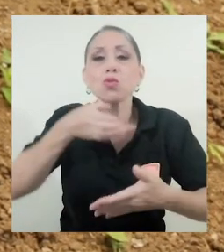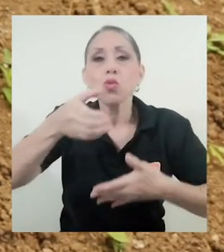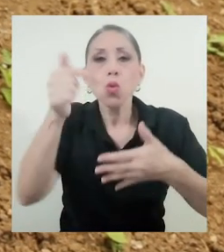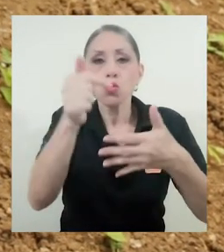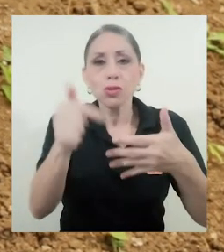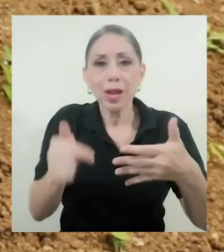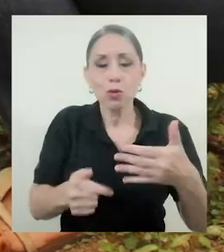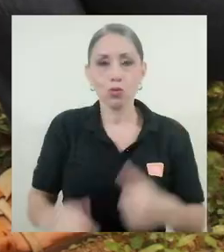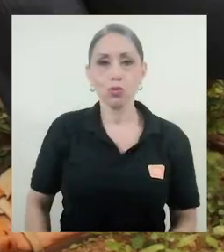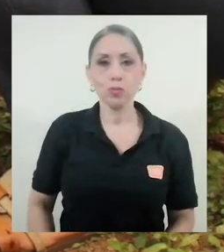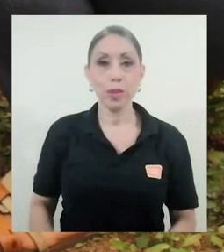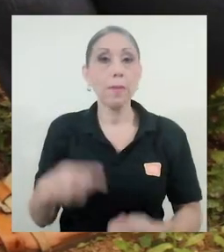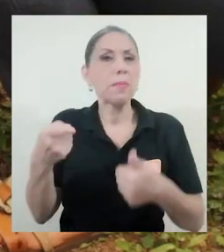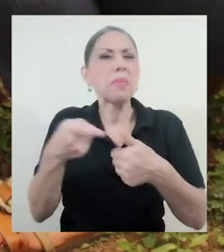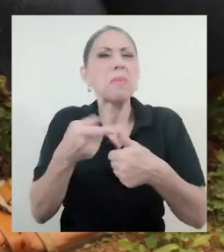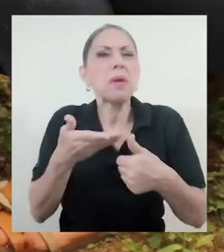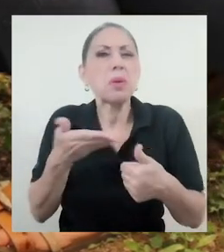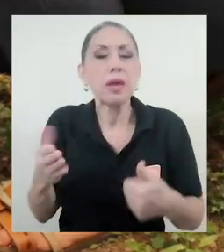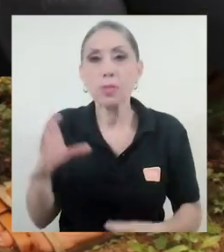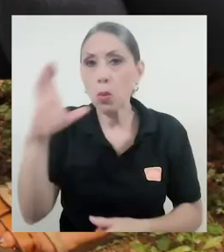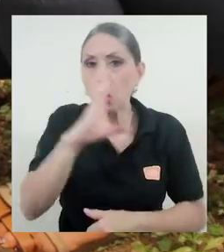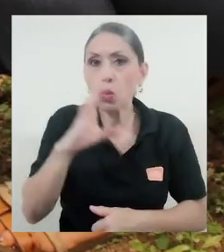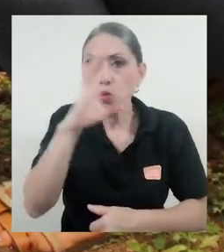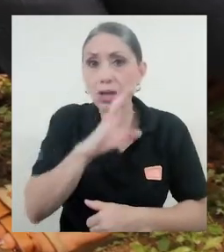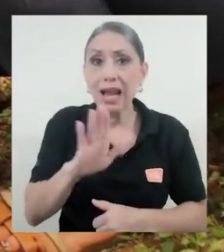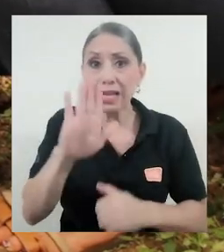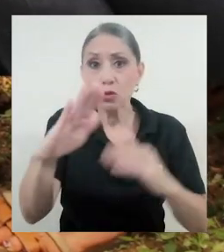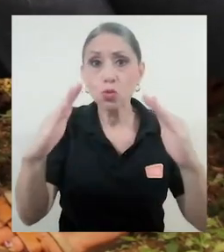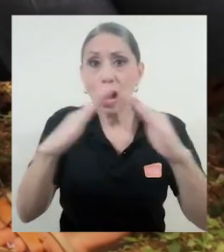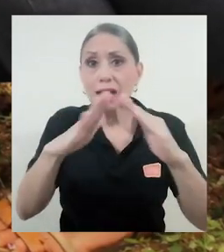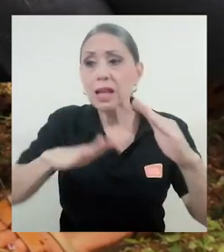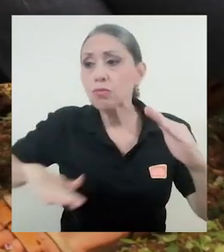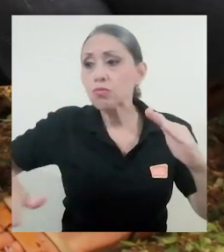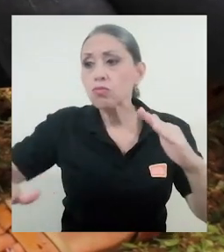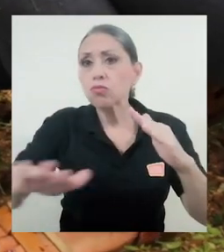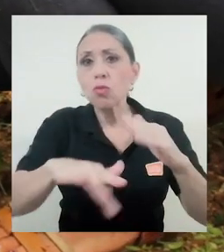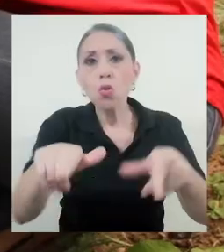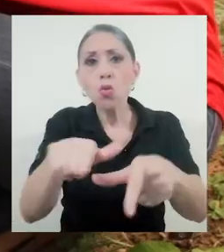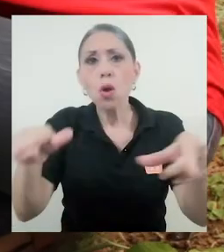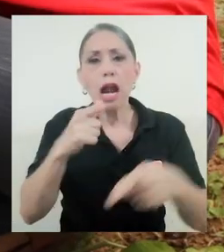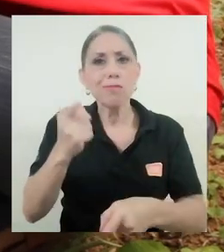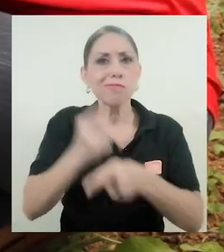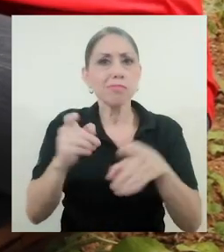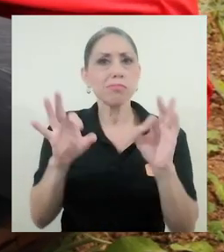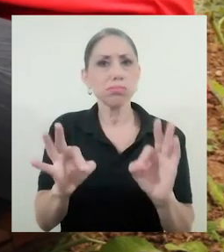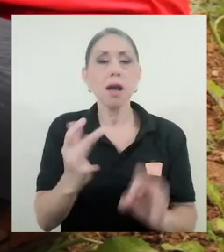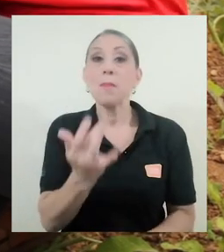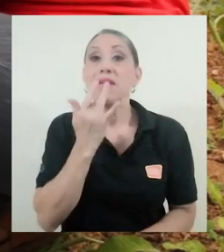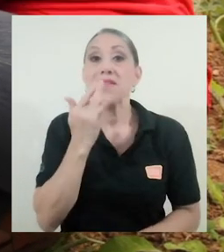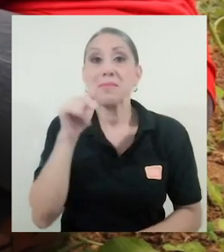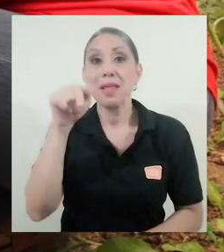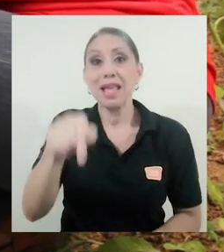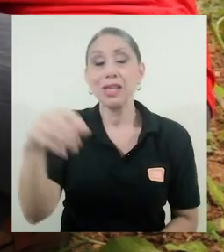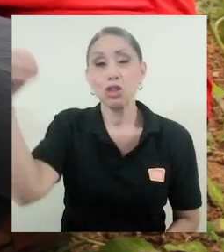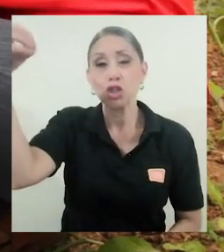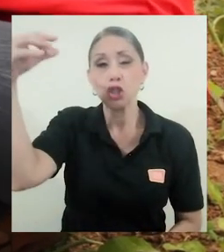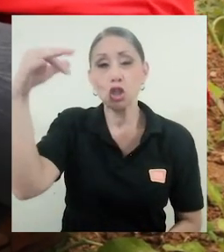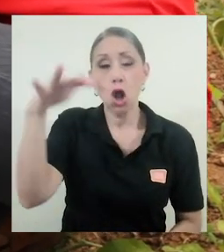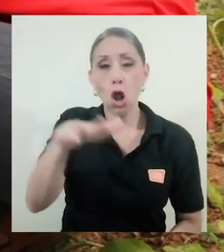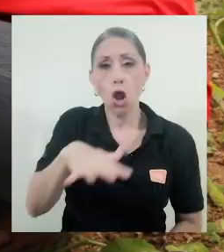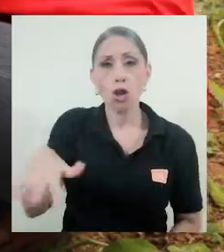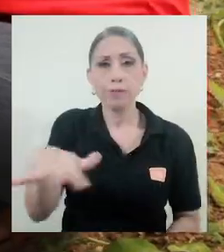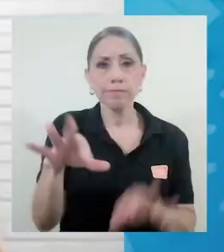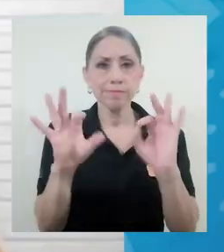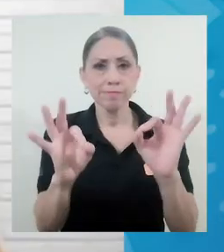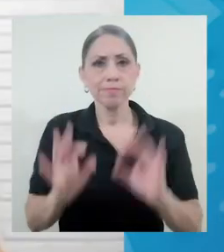consejos. El primer paso es buscar un espacio adecuado en casa, preferiblemente donde llegue la luz del